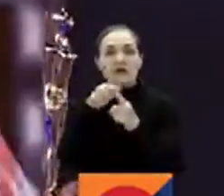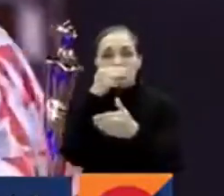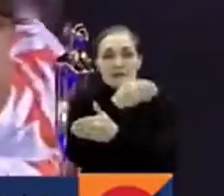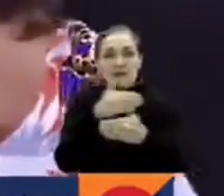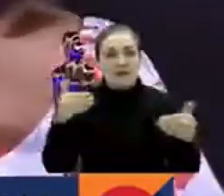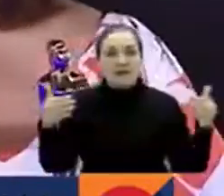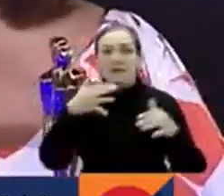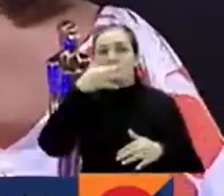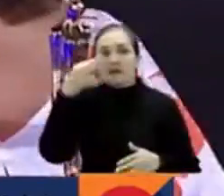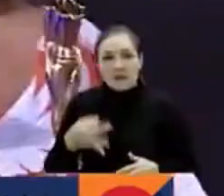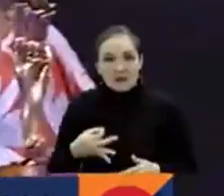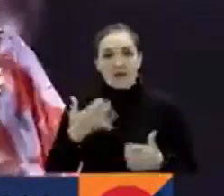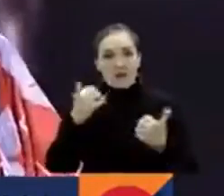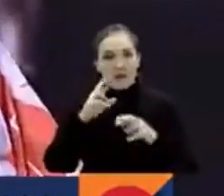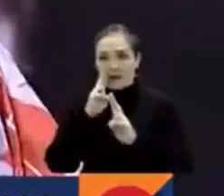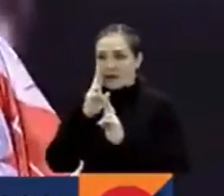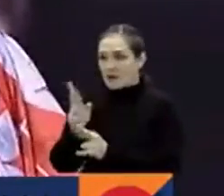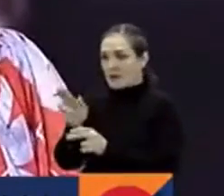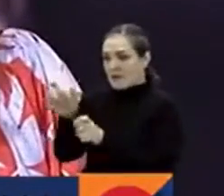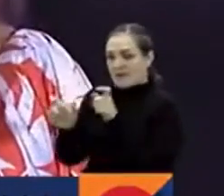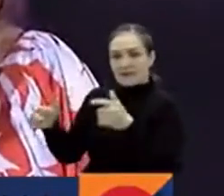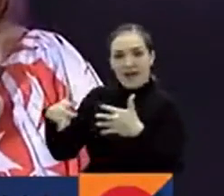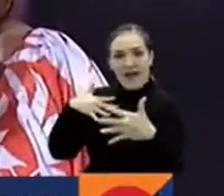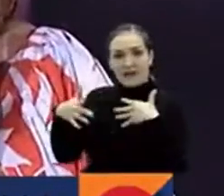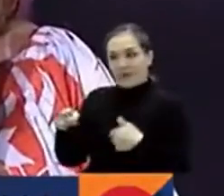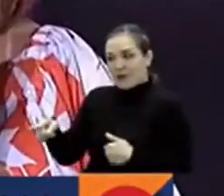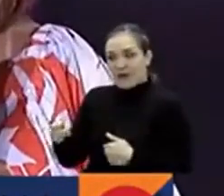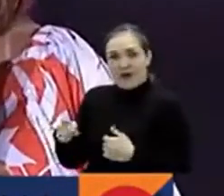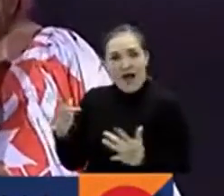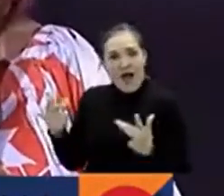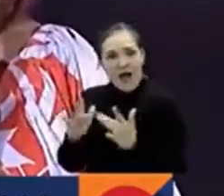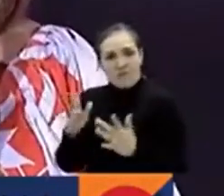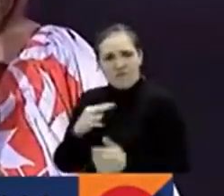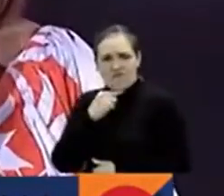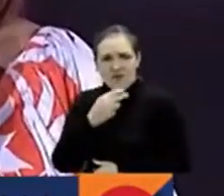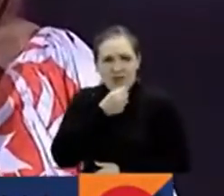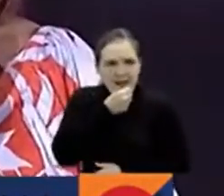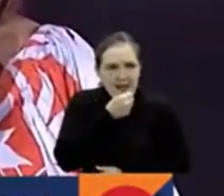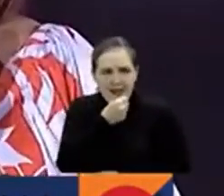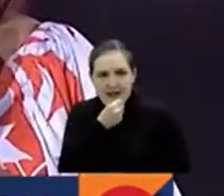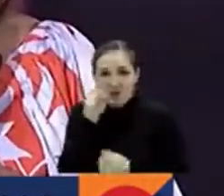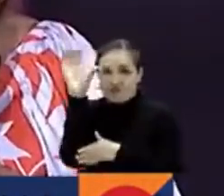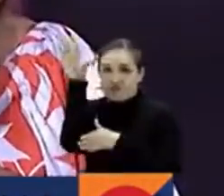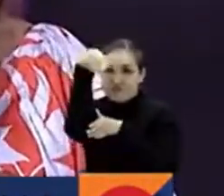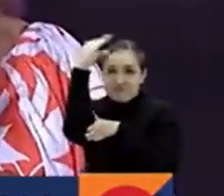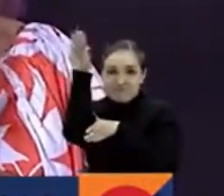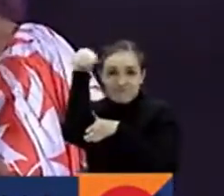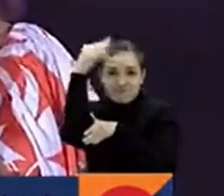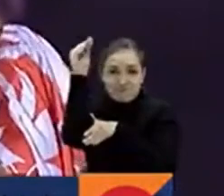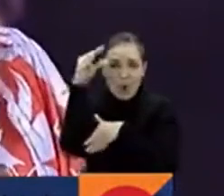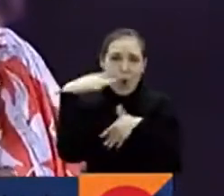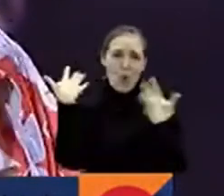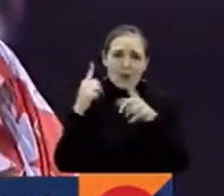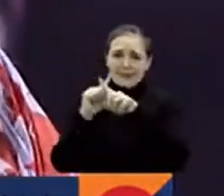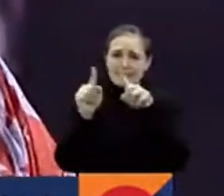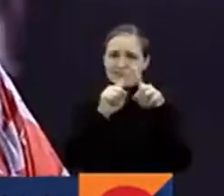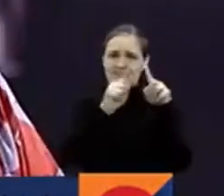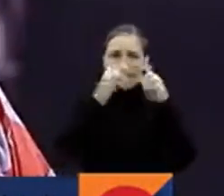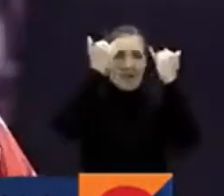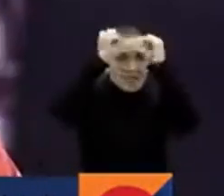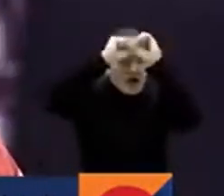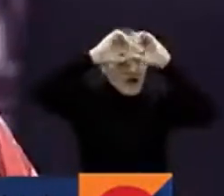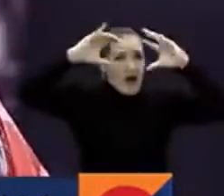No hay nada como reconocer el talento de actores que actúan con la voz, con la mano, que hacen unos personajes que están en la